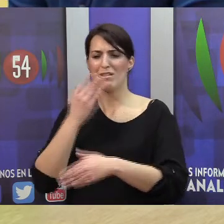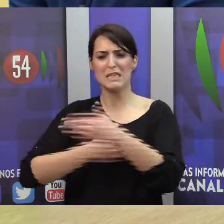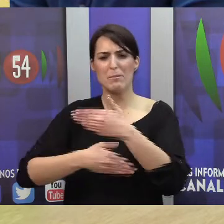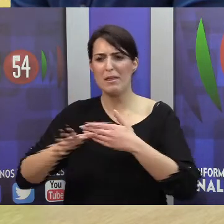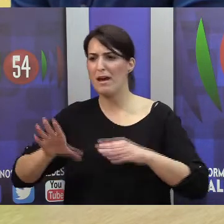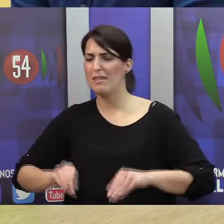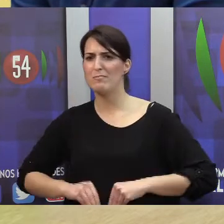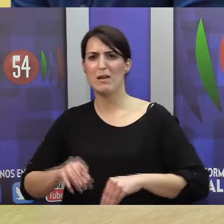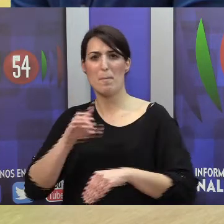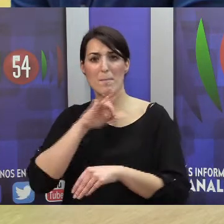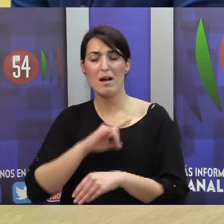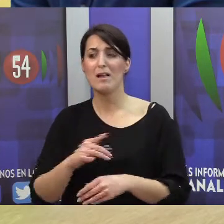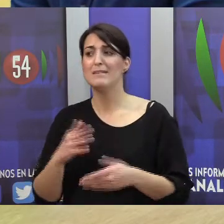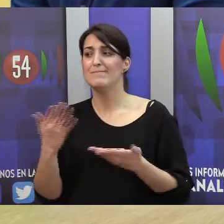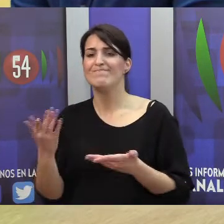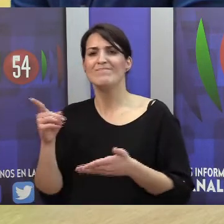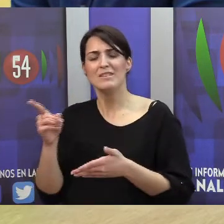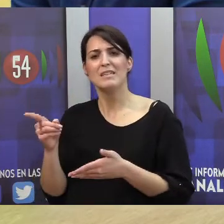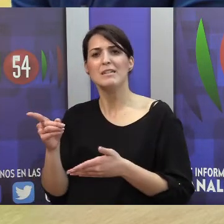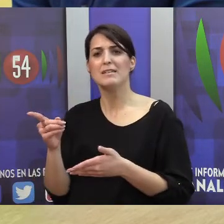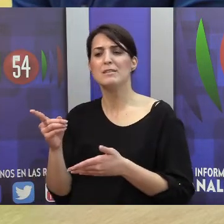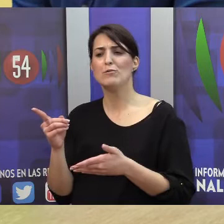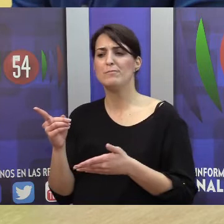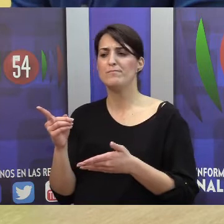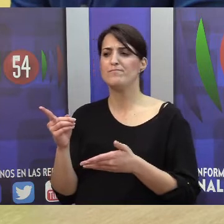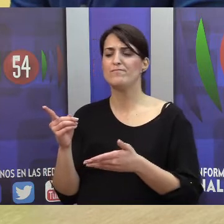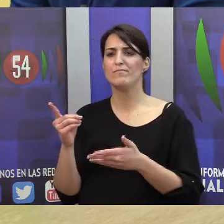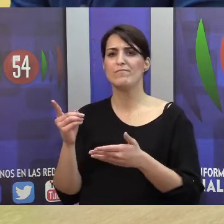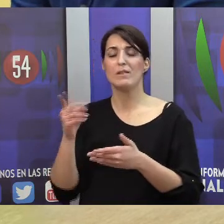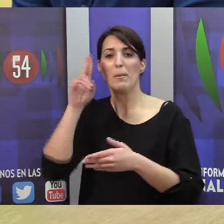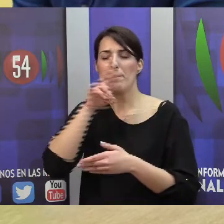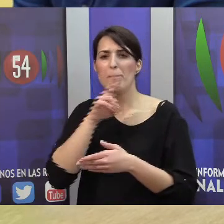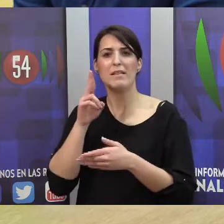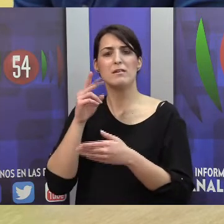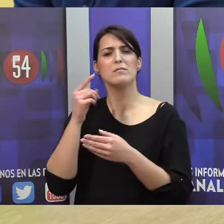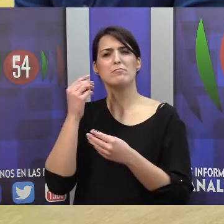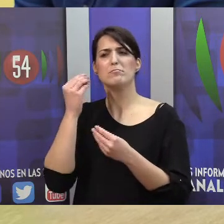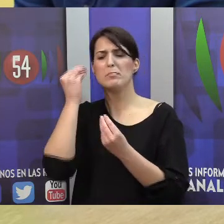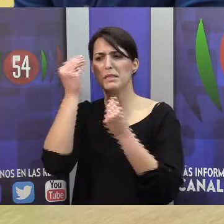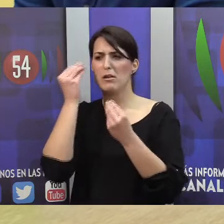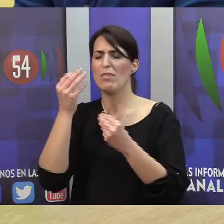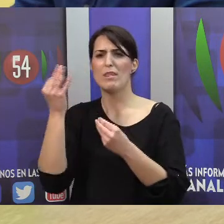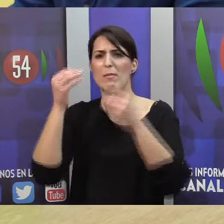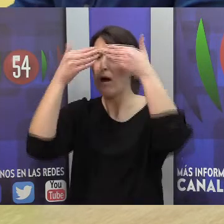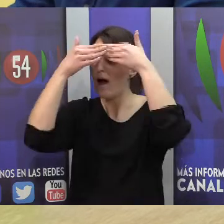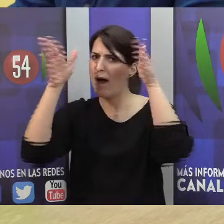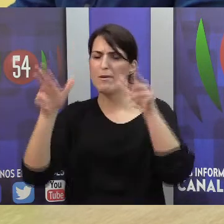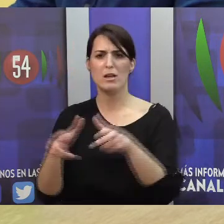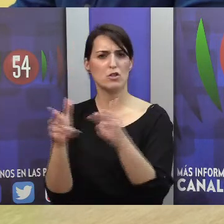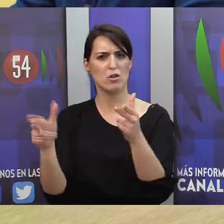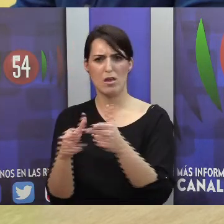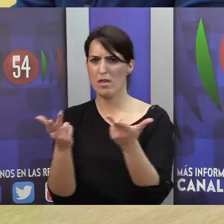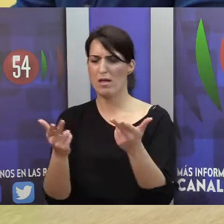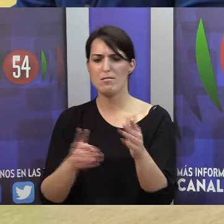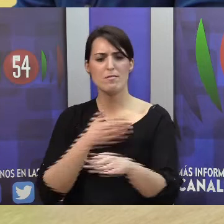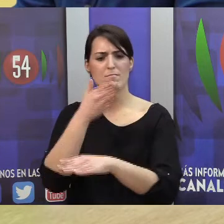tipo de problemas, y eso fue una de las cosas que decidieron los propios padres, de abrirse a la sociedad, de salir, de fomentar